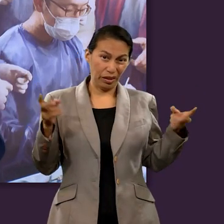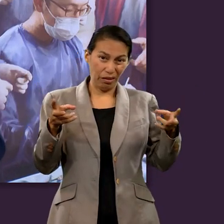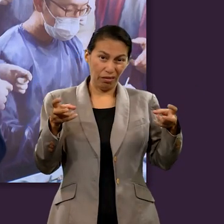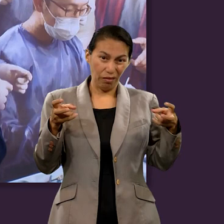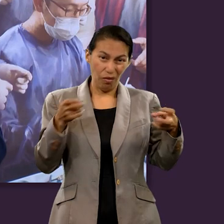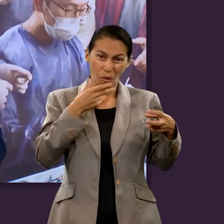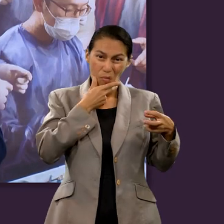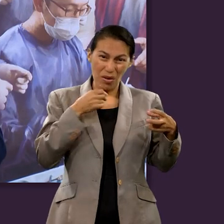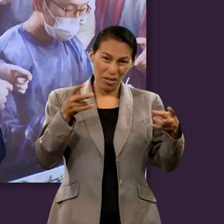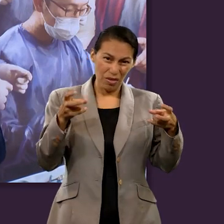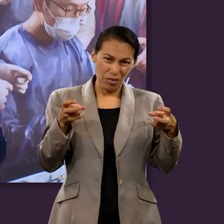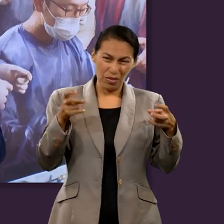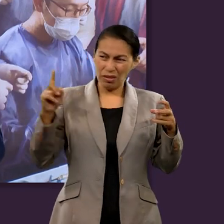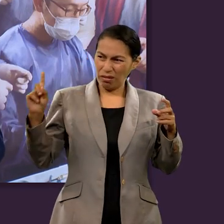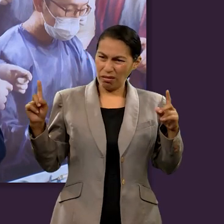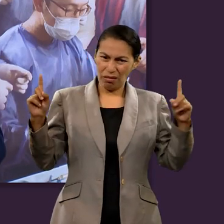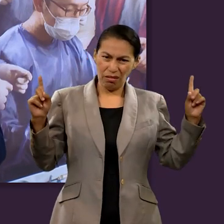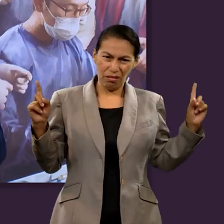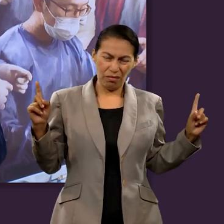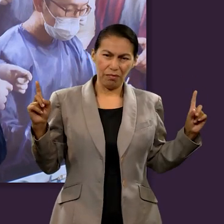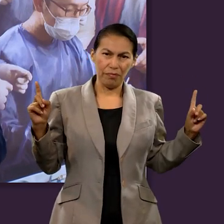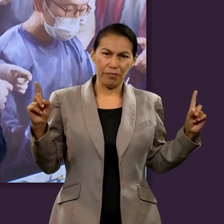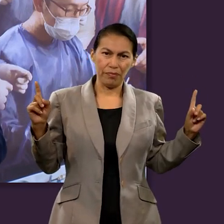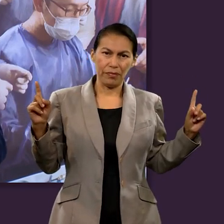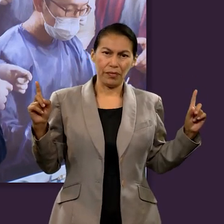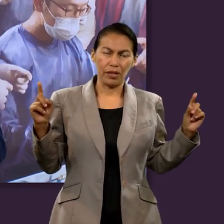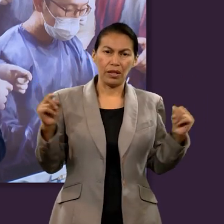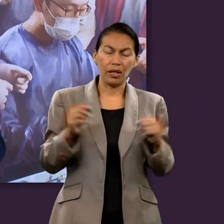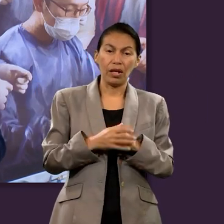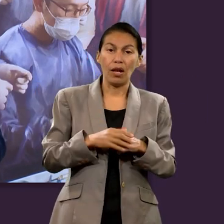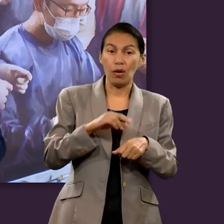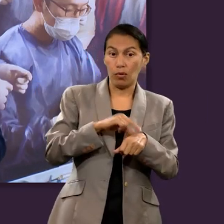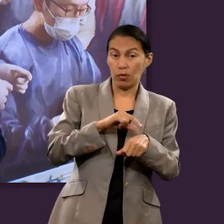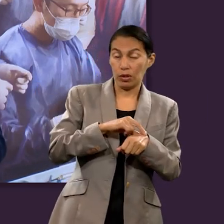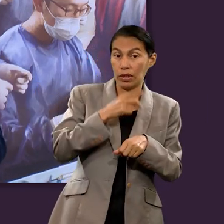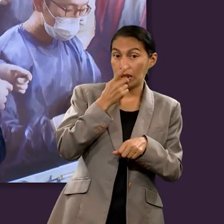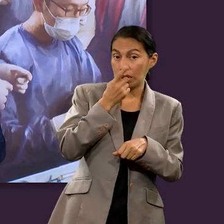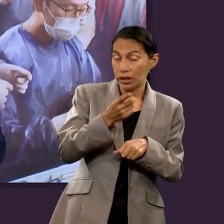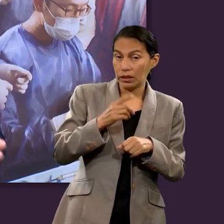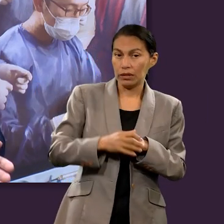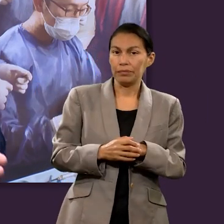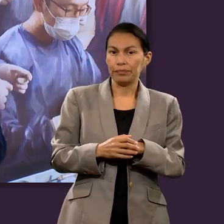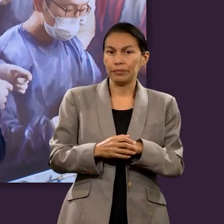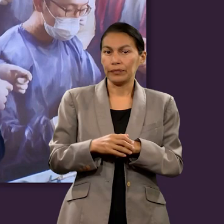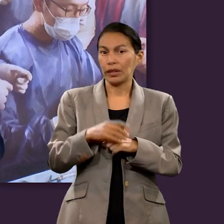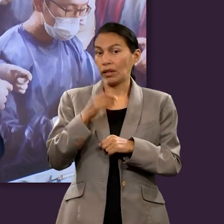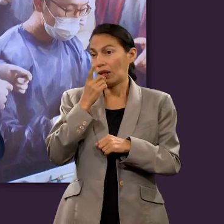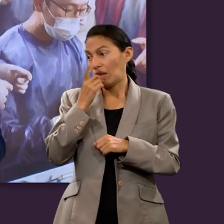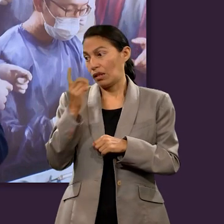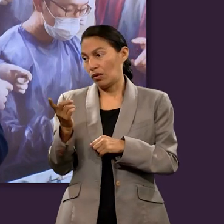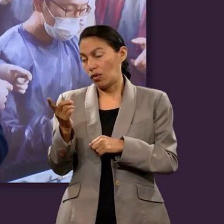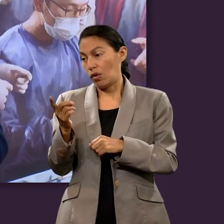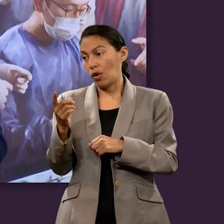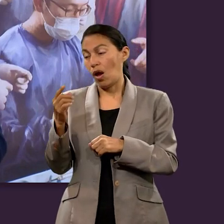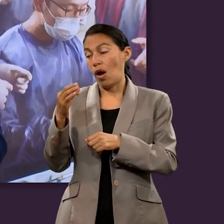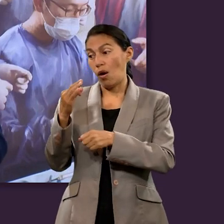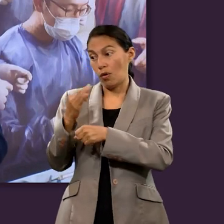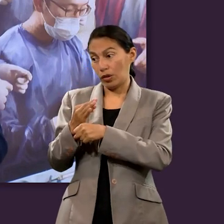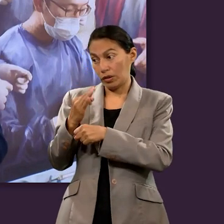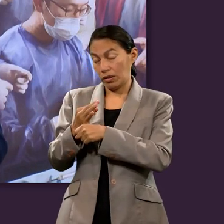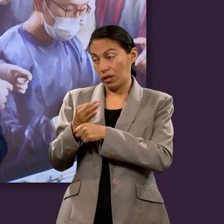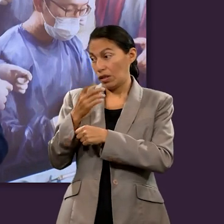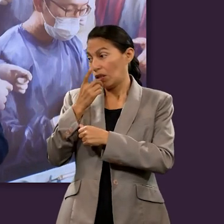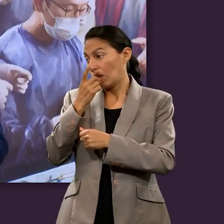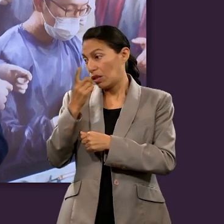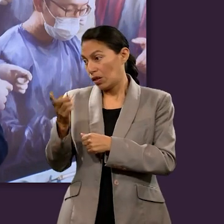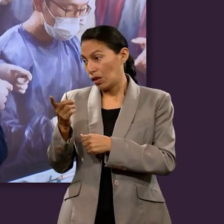43 sucede después de que Jesús estuvo hablando con los ladrones que estaban cada uno a su lado y